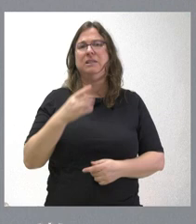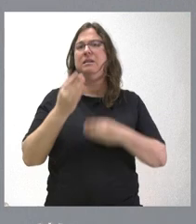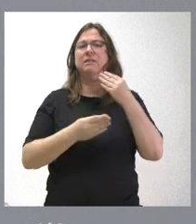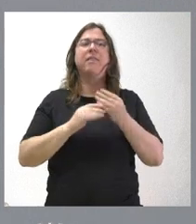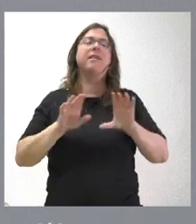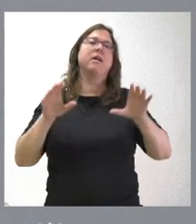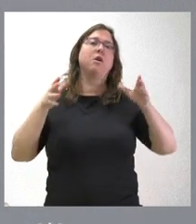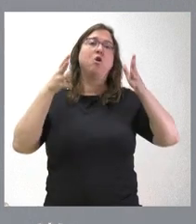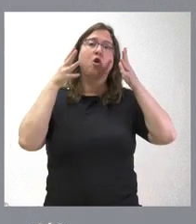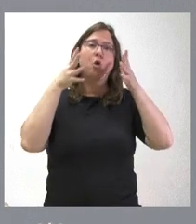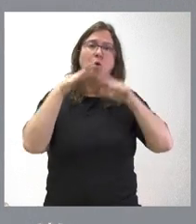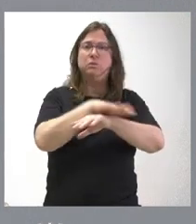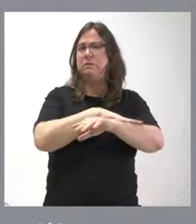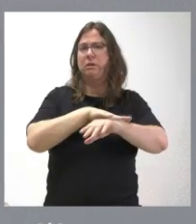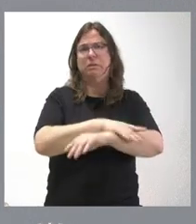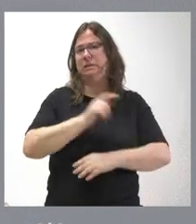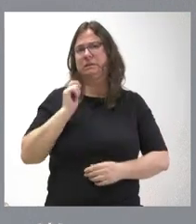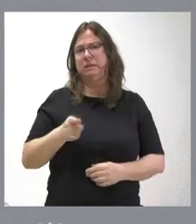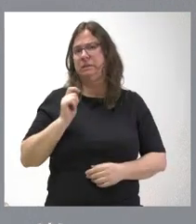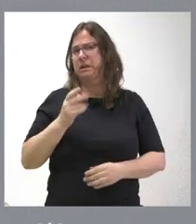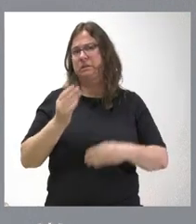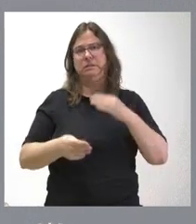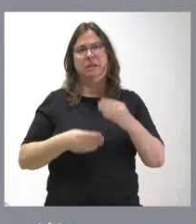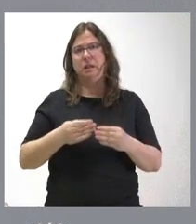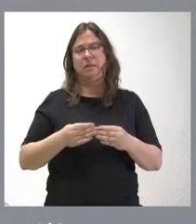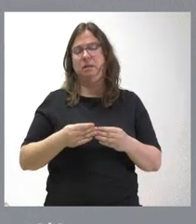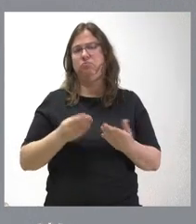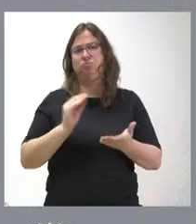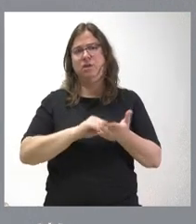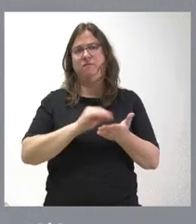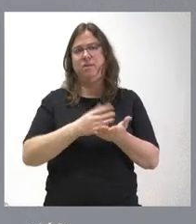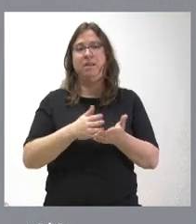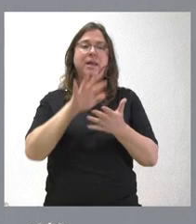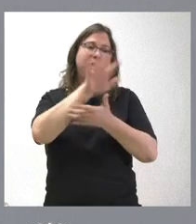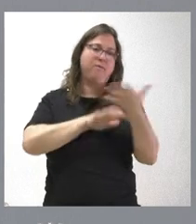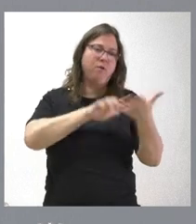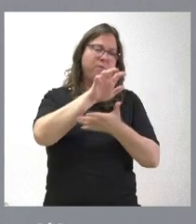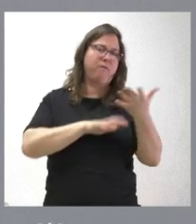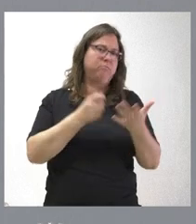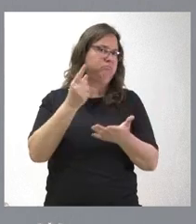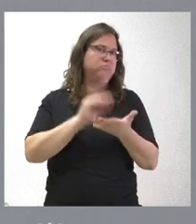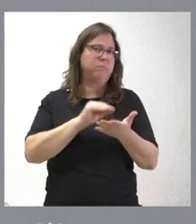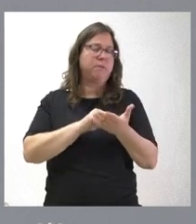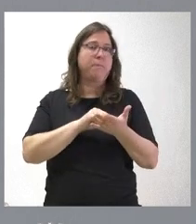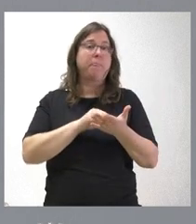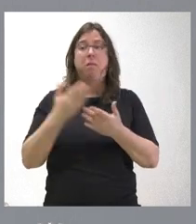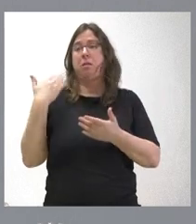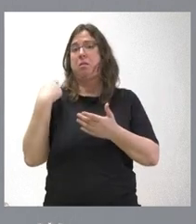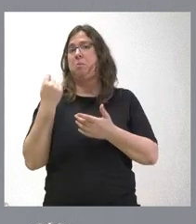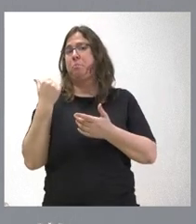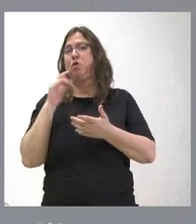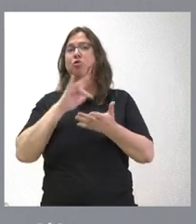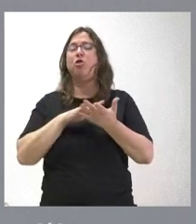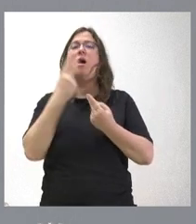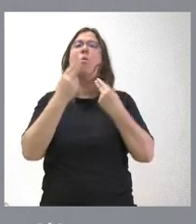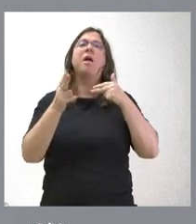consejos de gobierno el que tengamos este tipo de informes. Hace muy pocos días los hemos tenido en relación con algunas